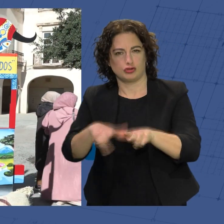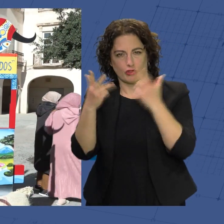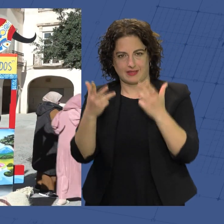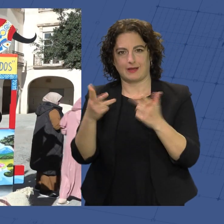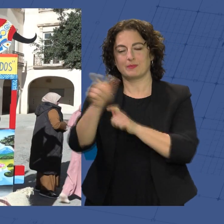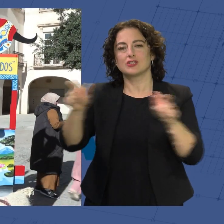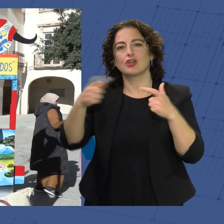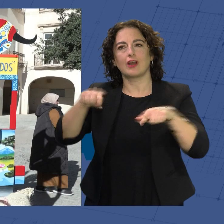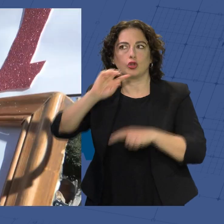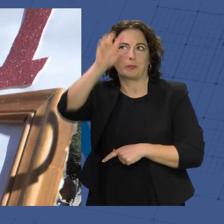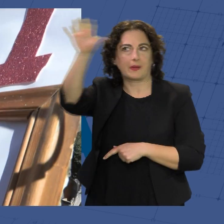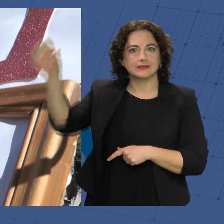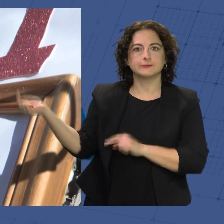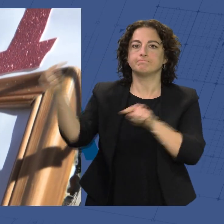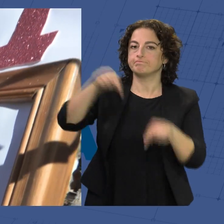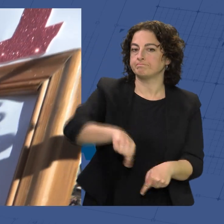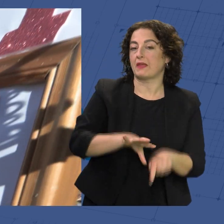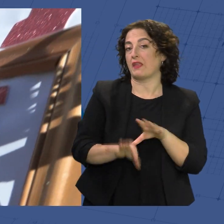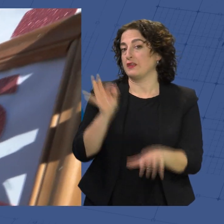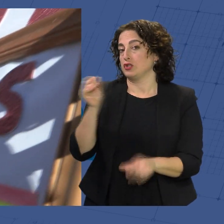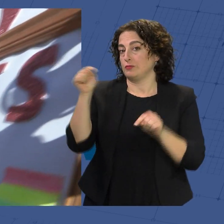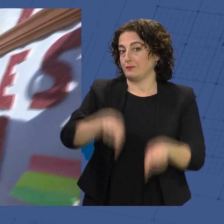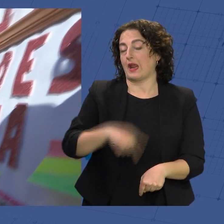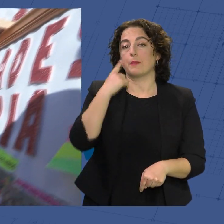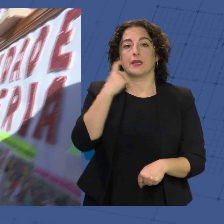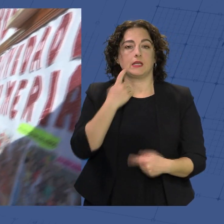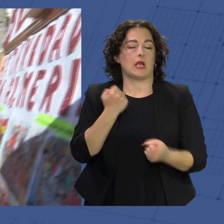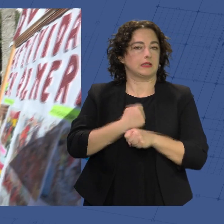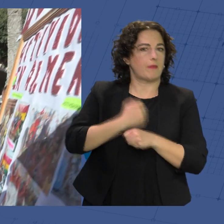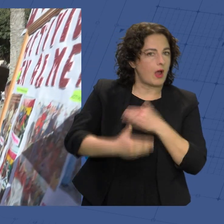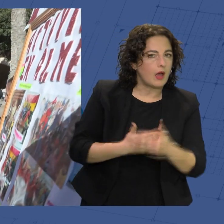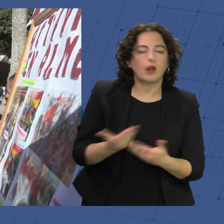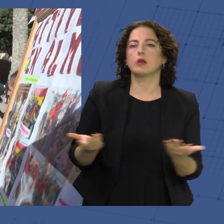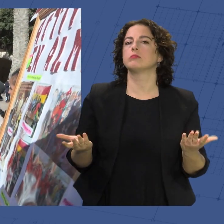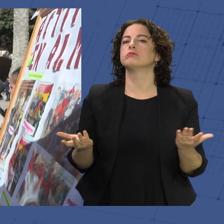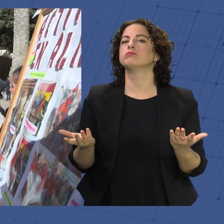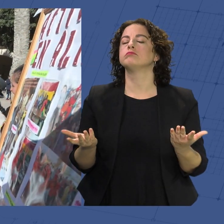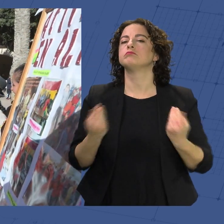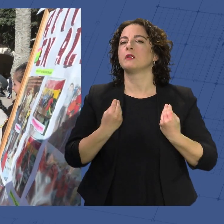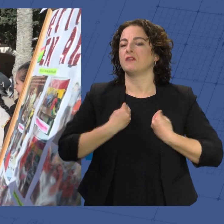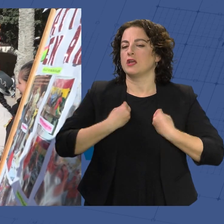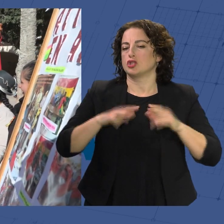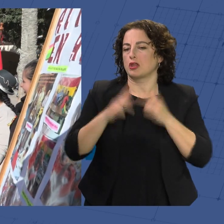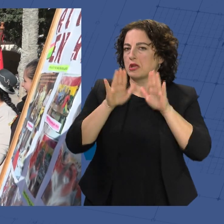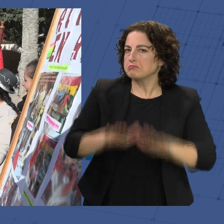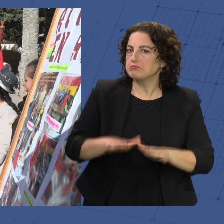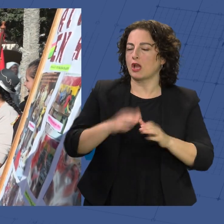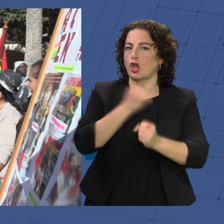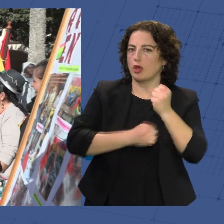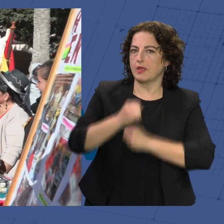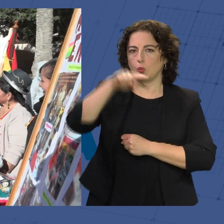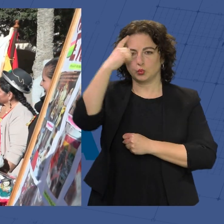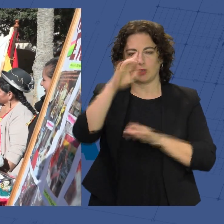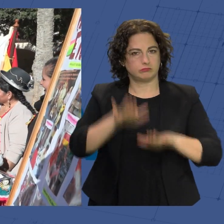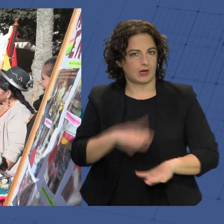las personas de otros países que han decidido venir a Almería a trabajar, a integrarse socialmente, económicamente y culturalmente.